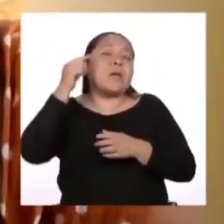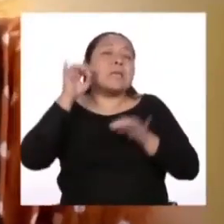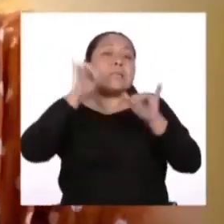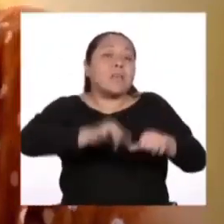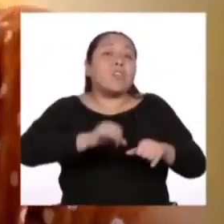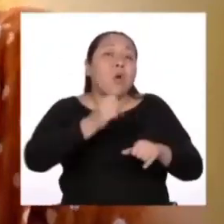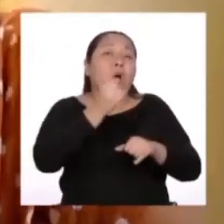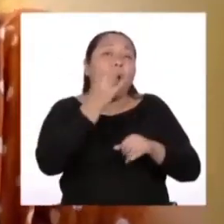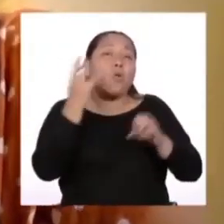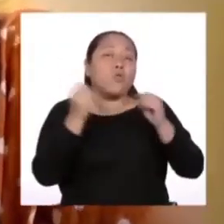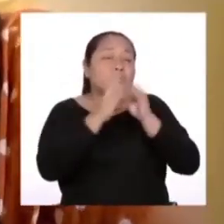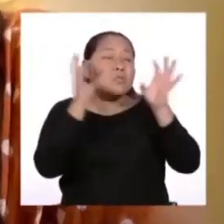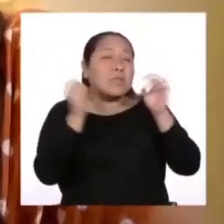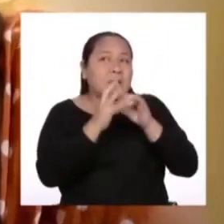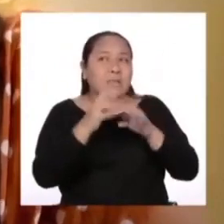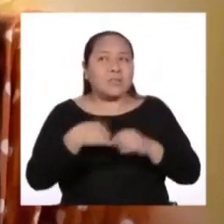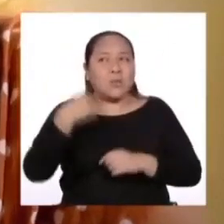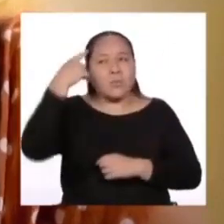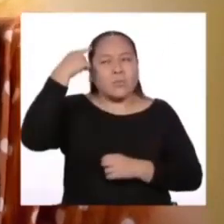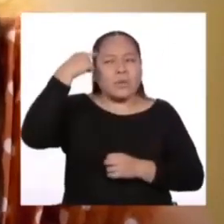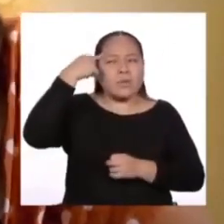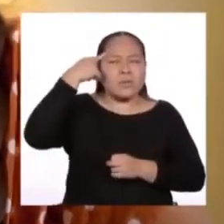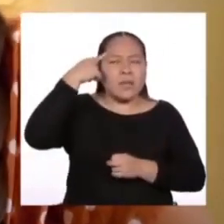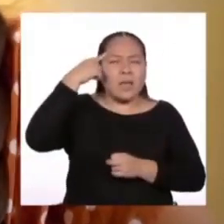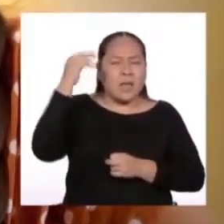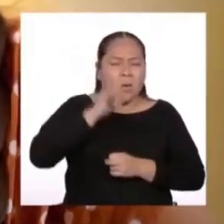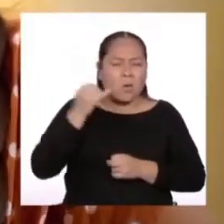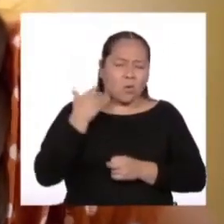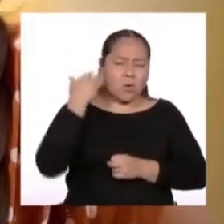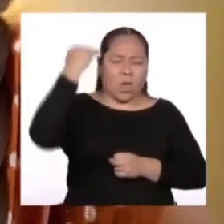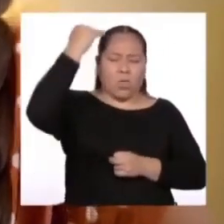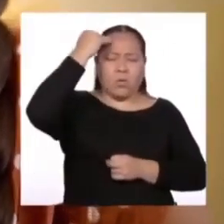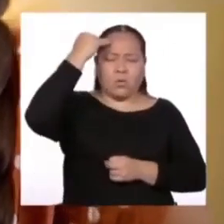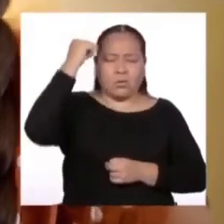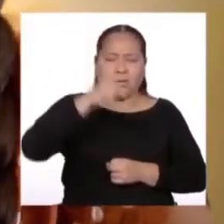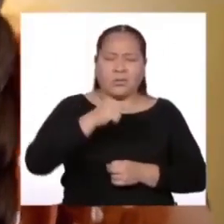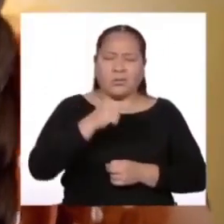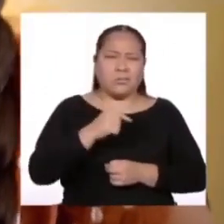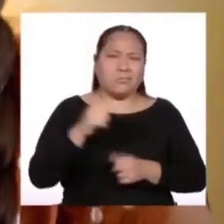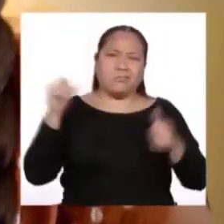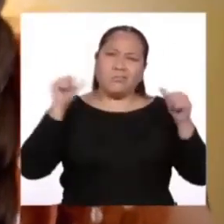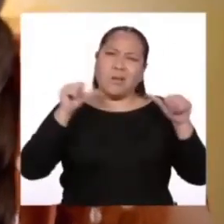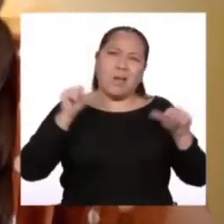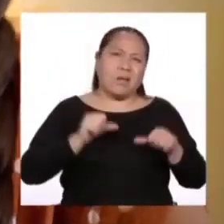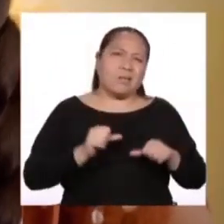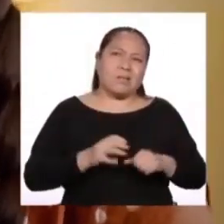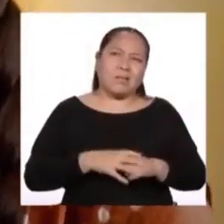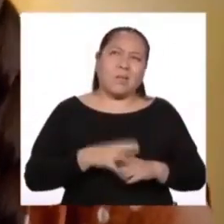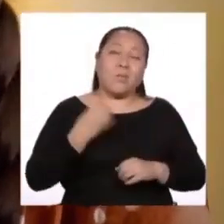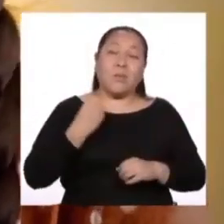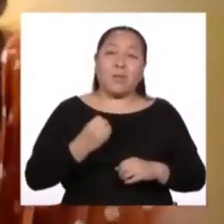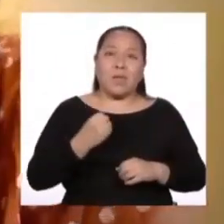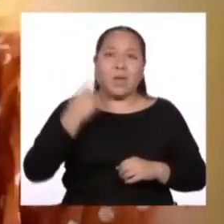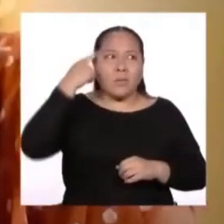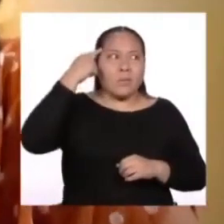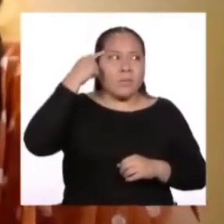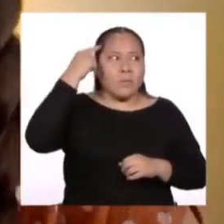y yo siento que a veces cuando uno es tan racional como un adulto, en realidad es lo peor que se puede hacer. Porque lo